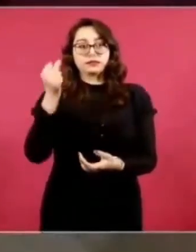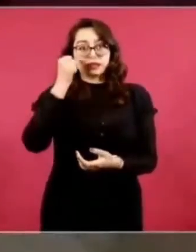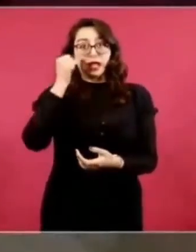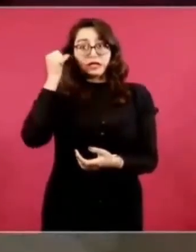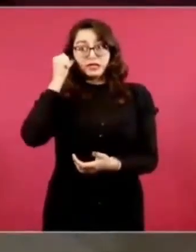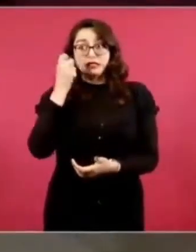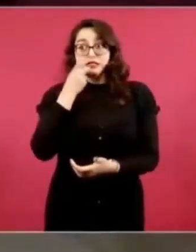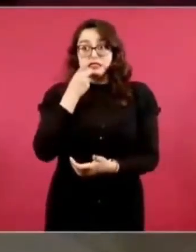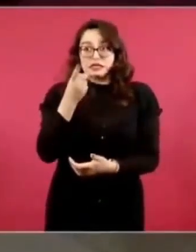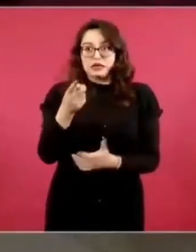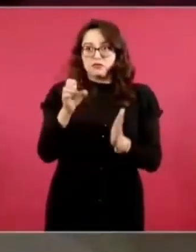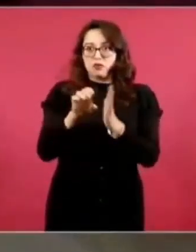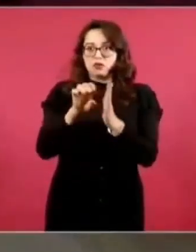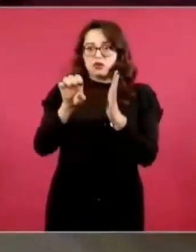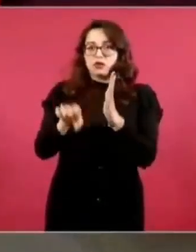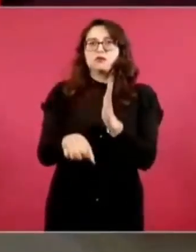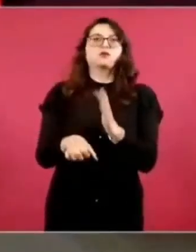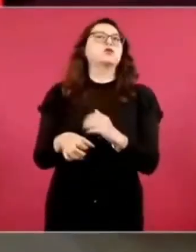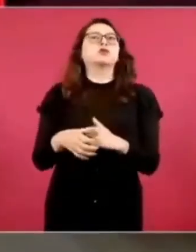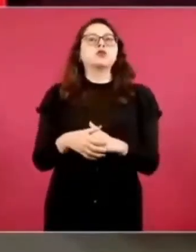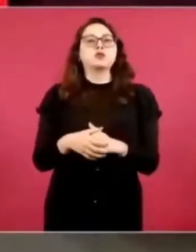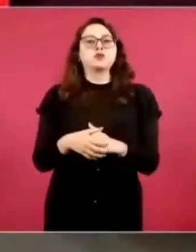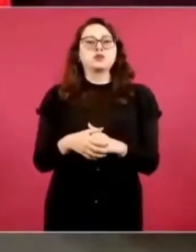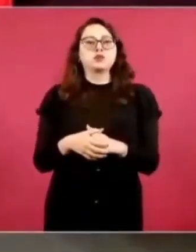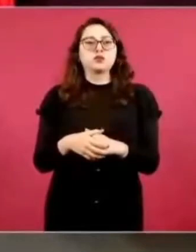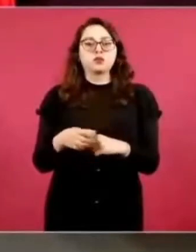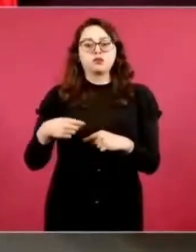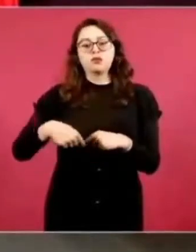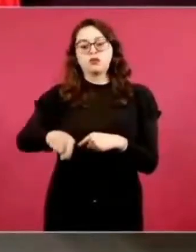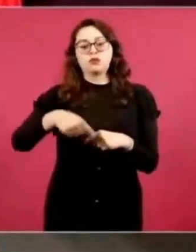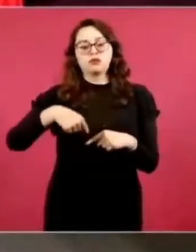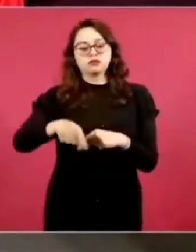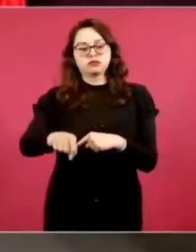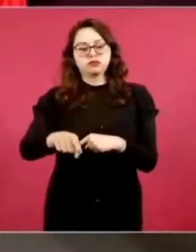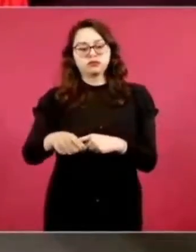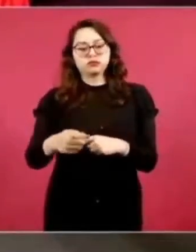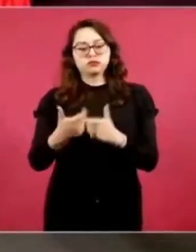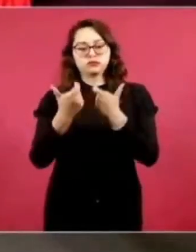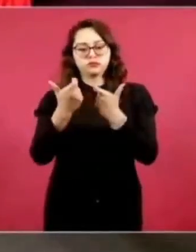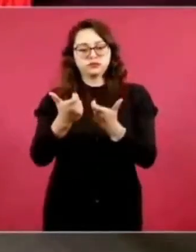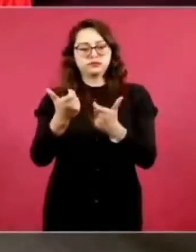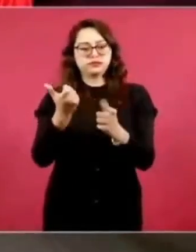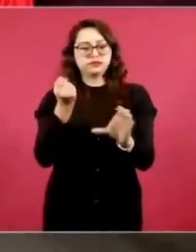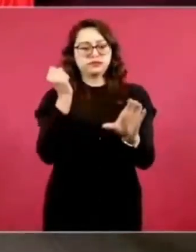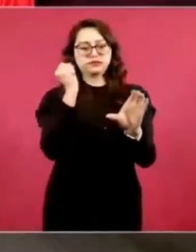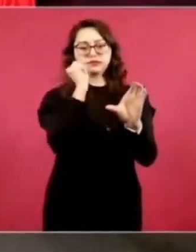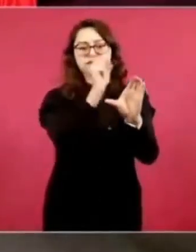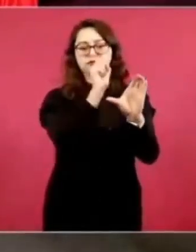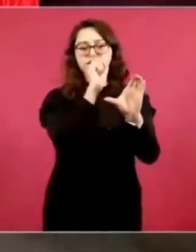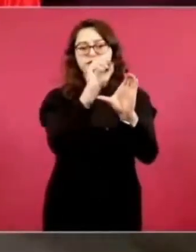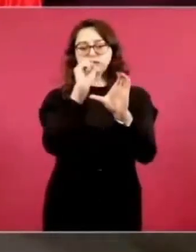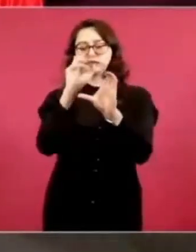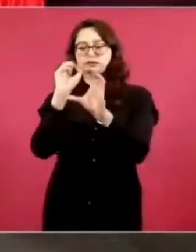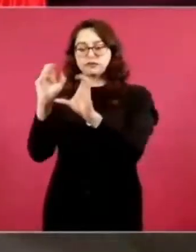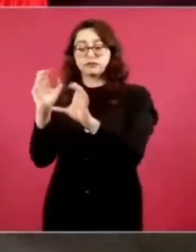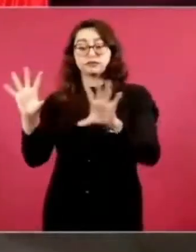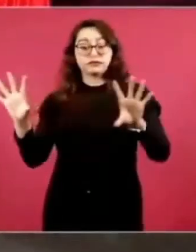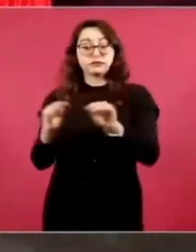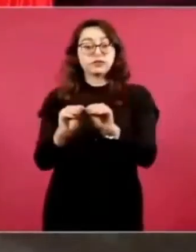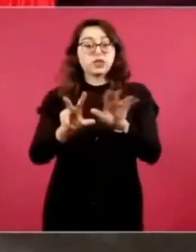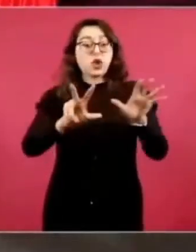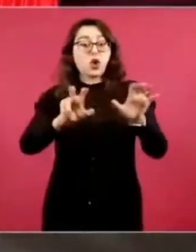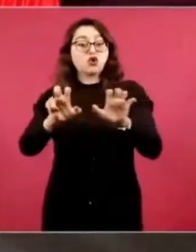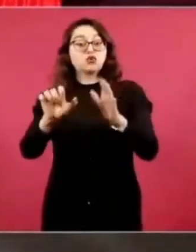van a dispersarse por las sucursales del Banco del Bienestar cerca de 800